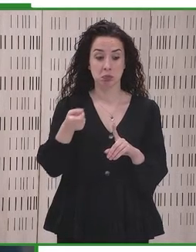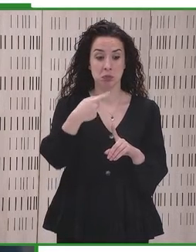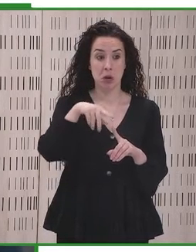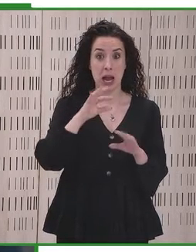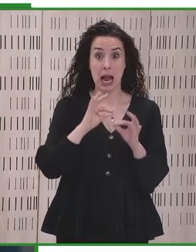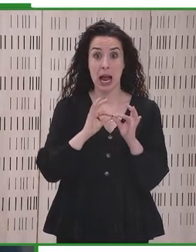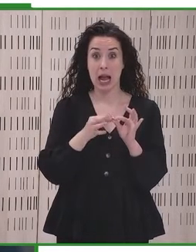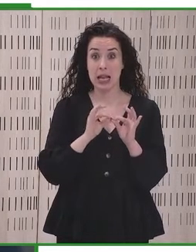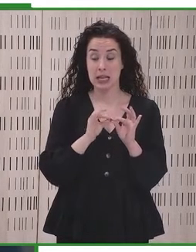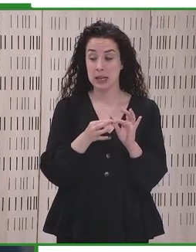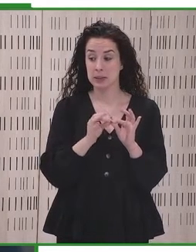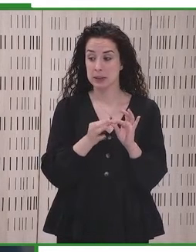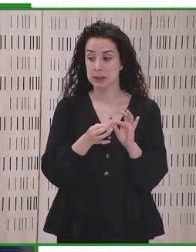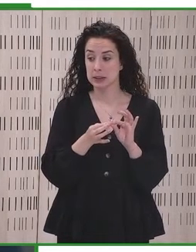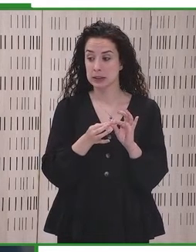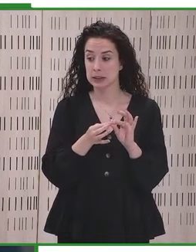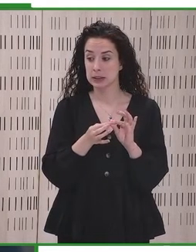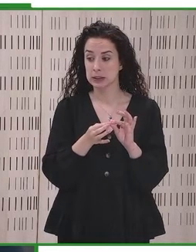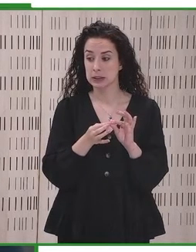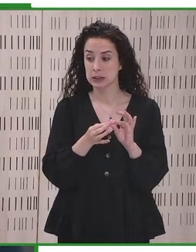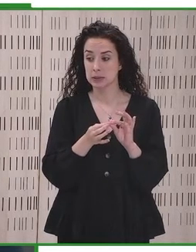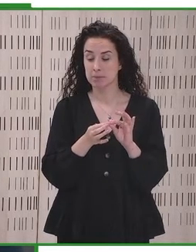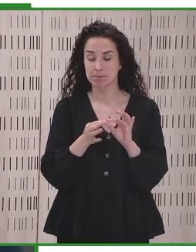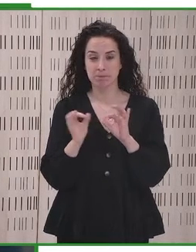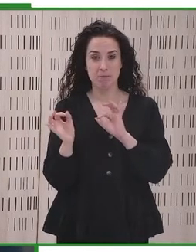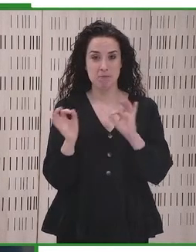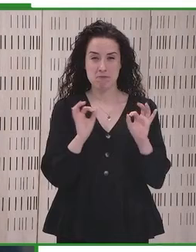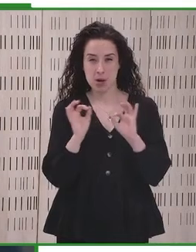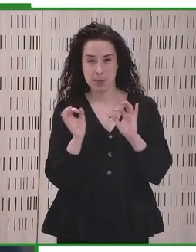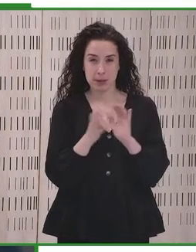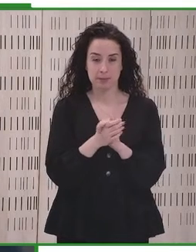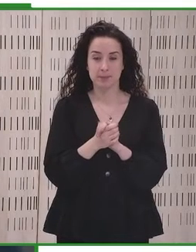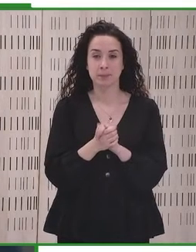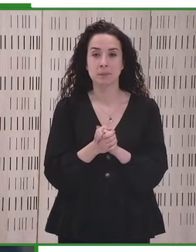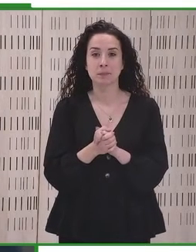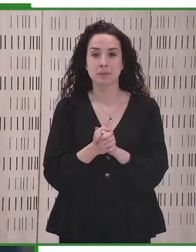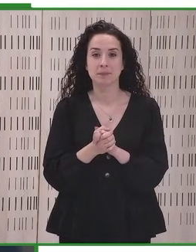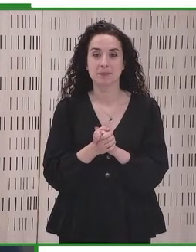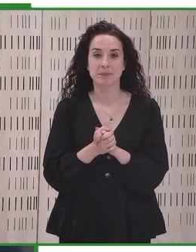intérpretes prepararse. Bueno,